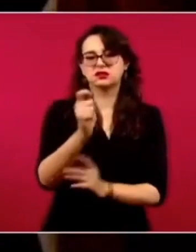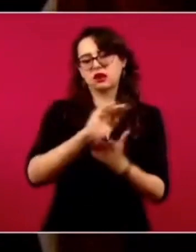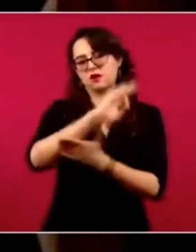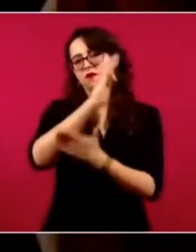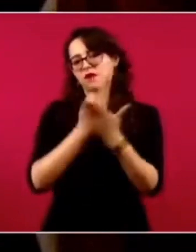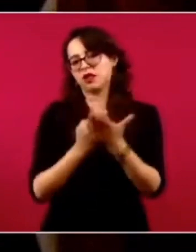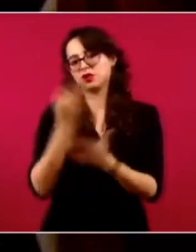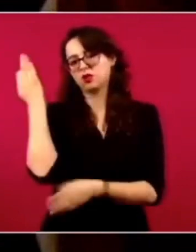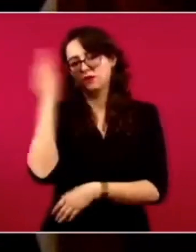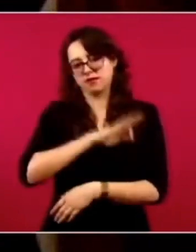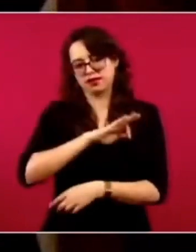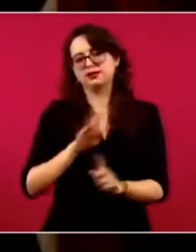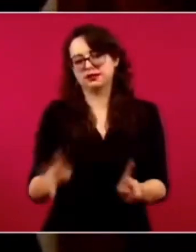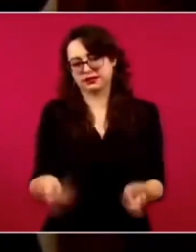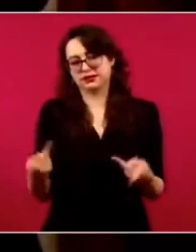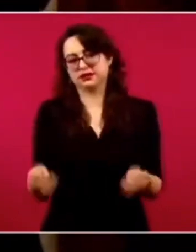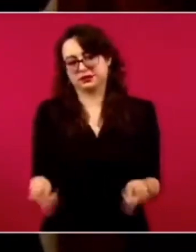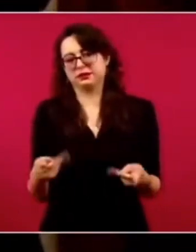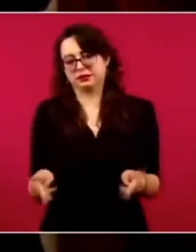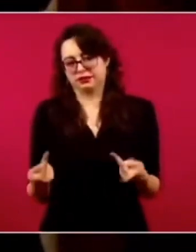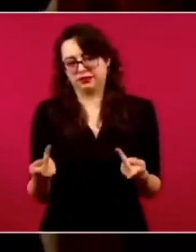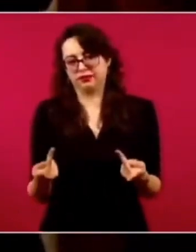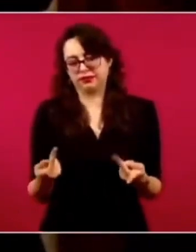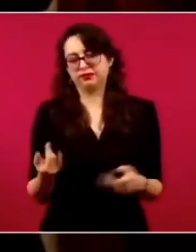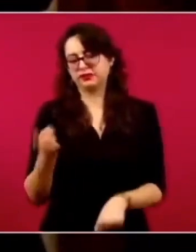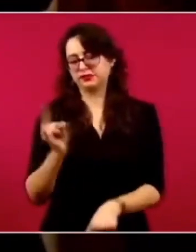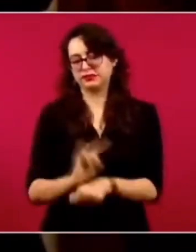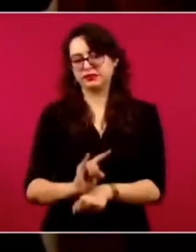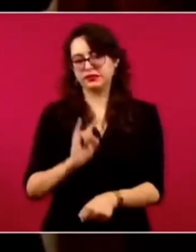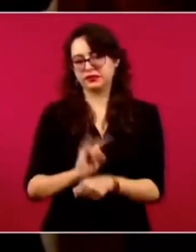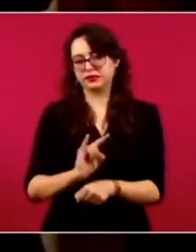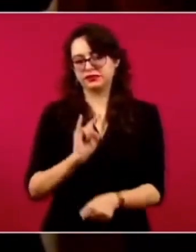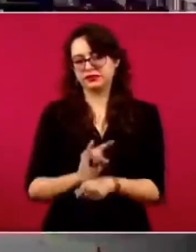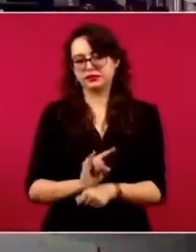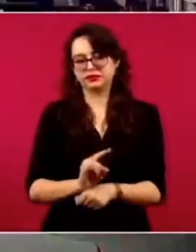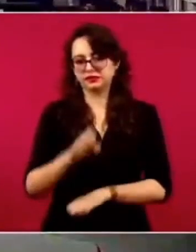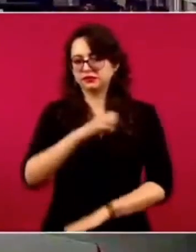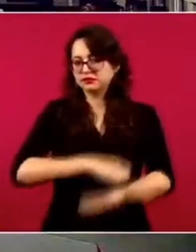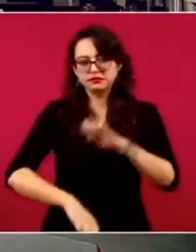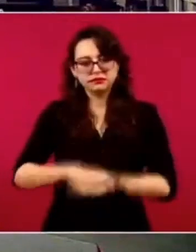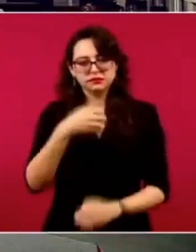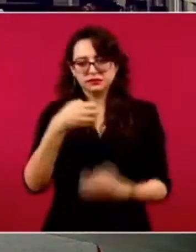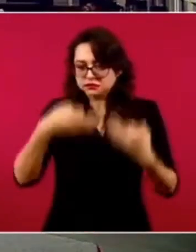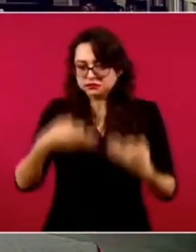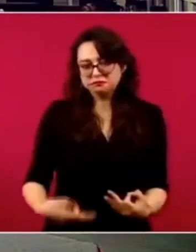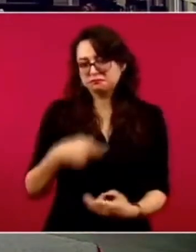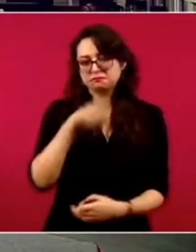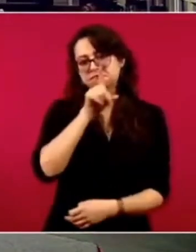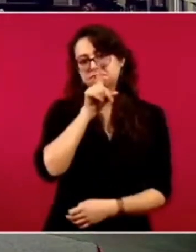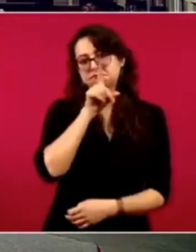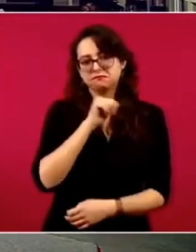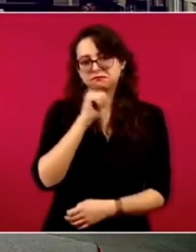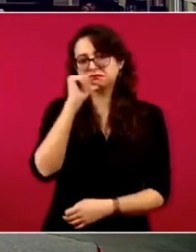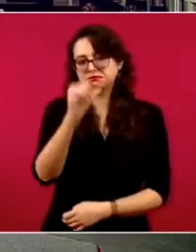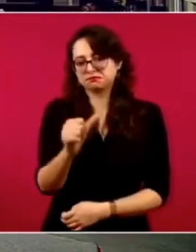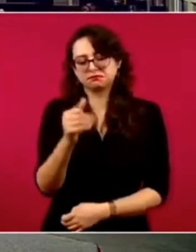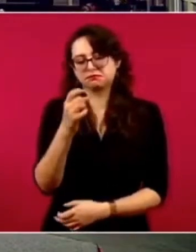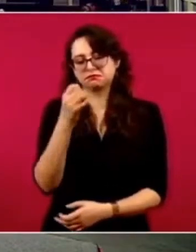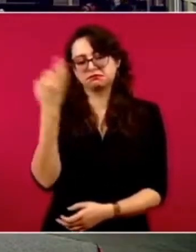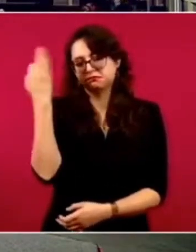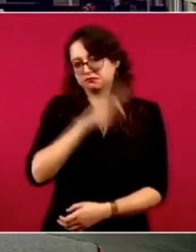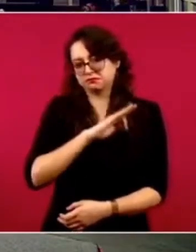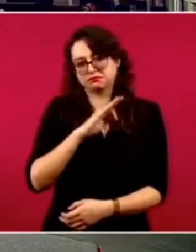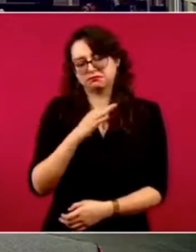para que quede más claro, son empresas fachada o empresas fantasma que no existen. Y hay todavía